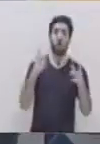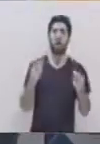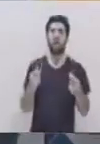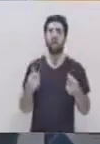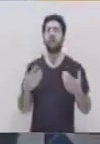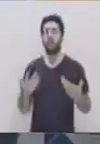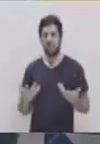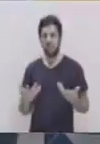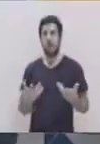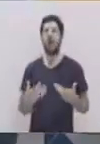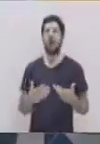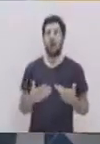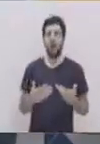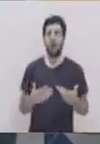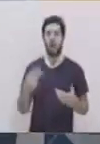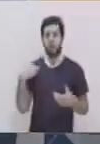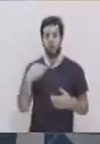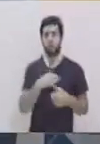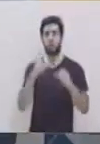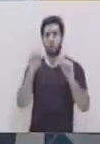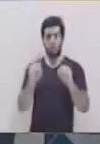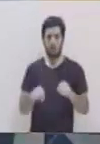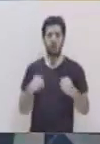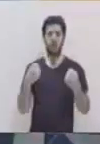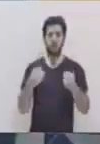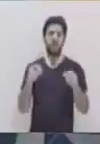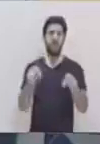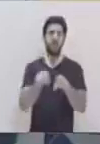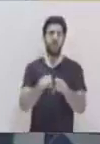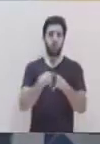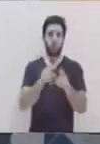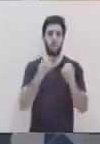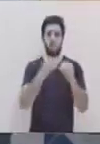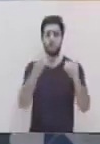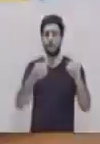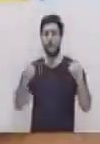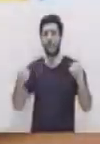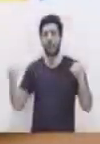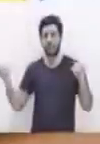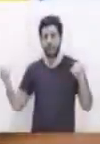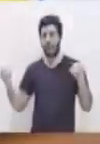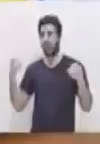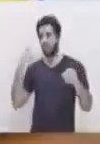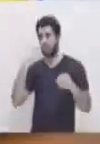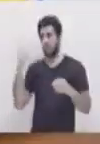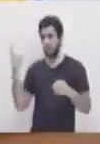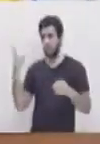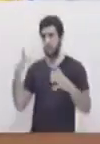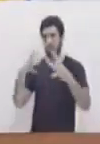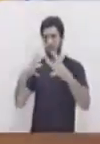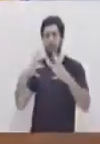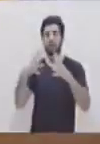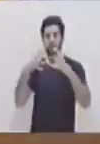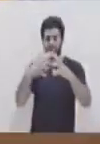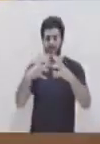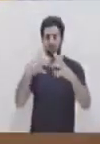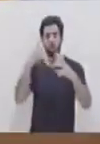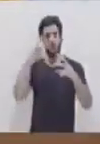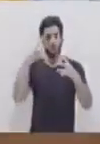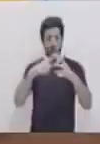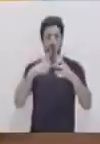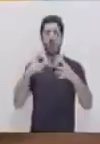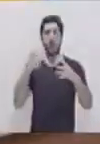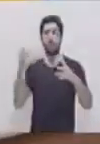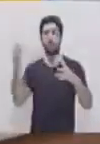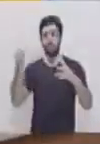y tenemos acá uno de nuestros planetas, que es el planeta Tierra. Y el planeta Tierra gira alrededor